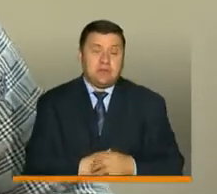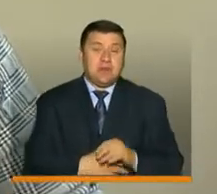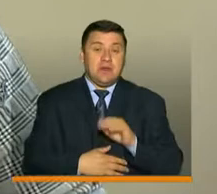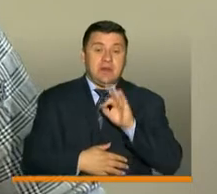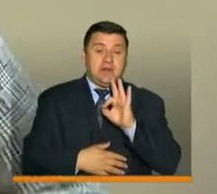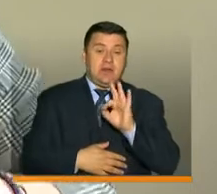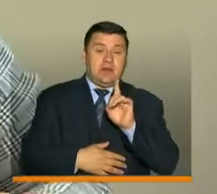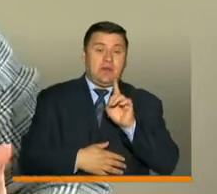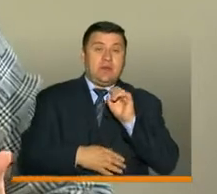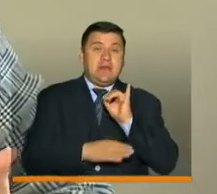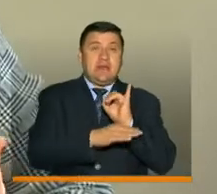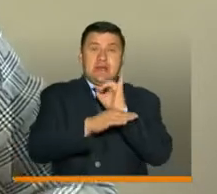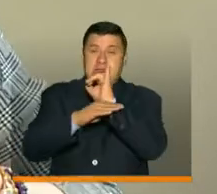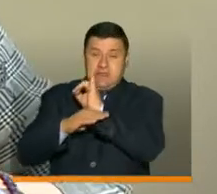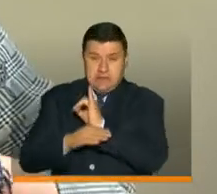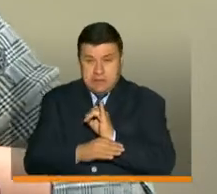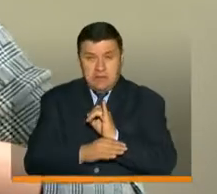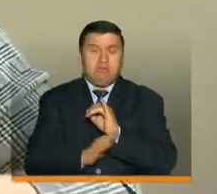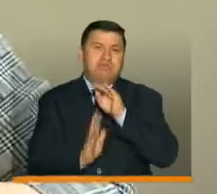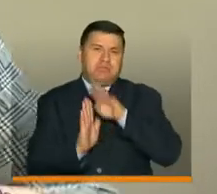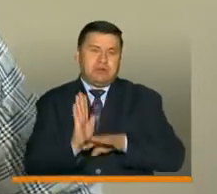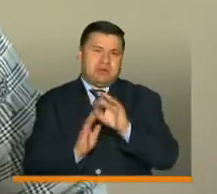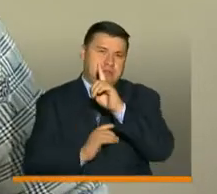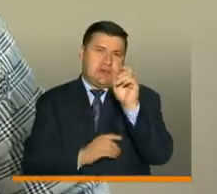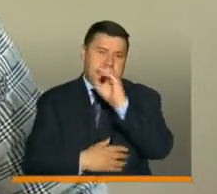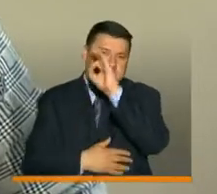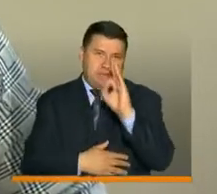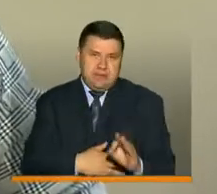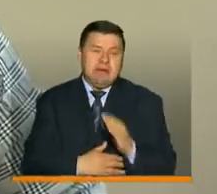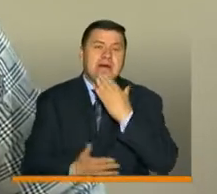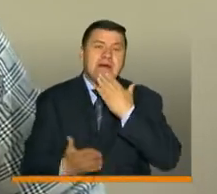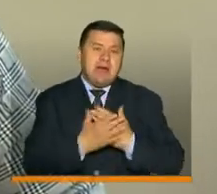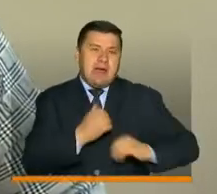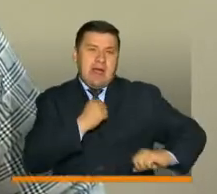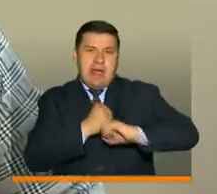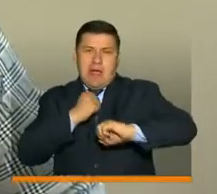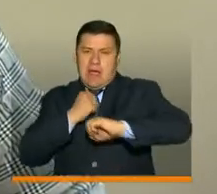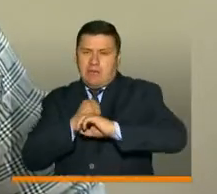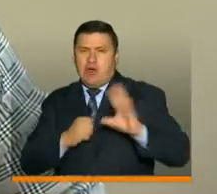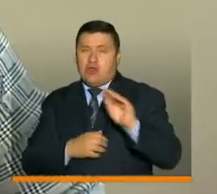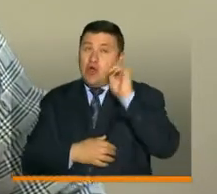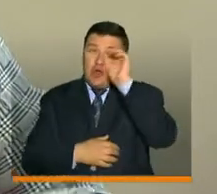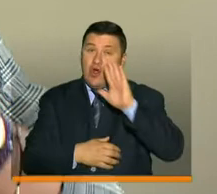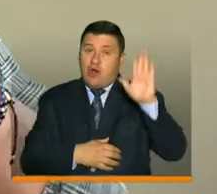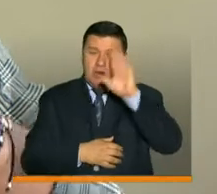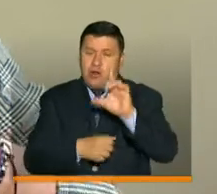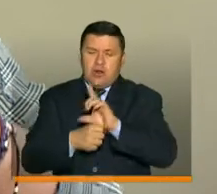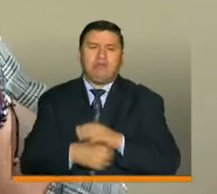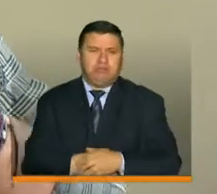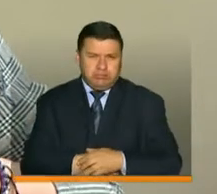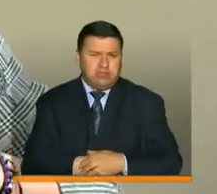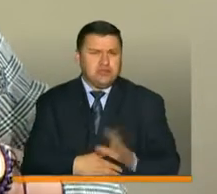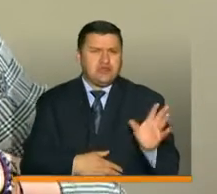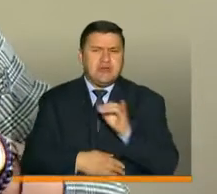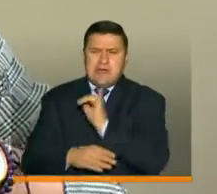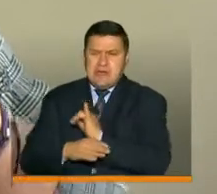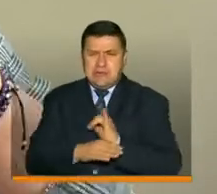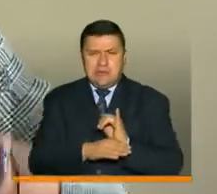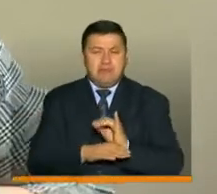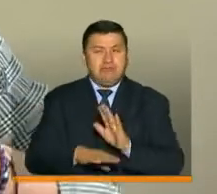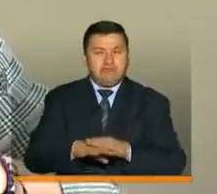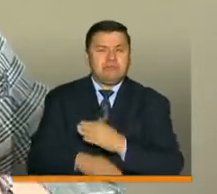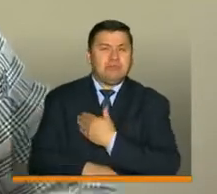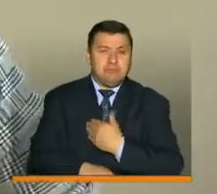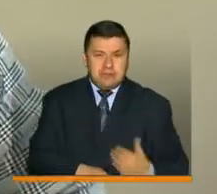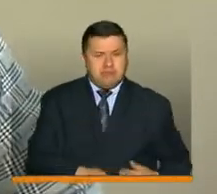instituciones, presidente, llegamos con ese descuento al 100%, gracias al apoyo también de los gobernantes locales. Pero todas las instituciones, presidente,